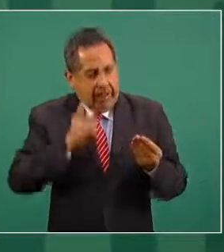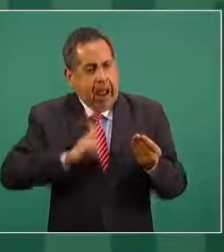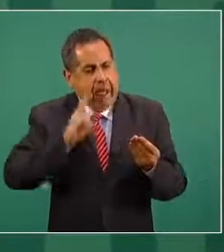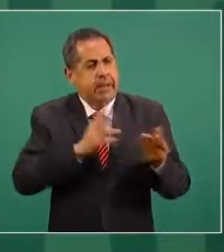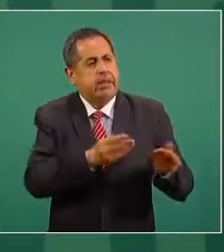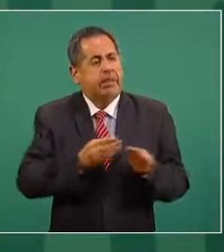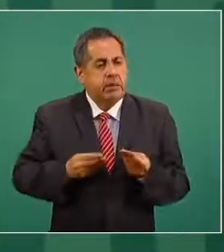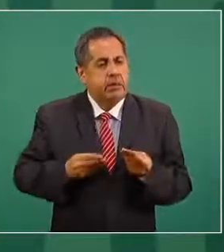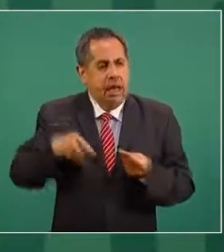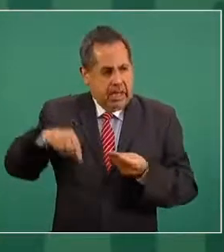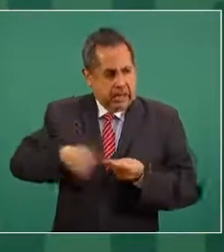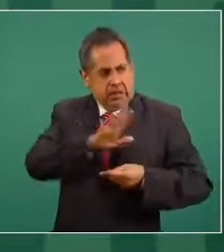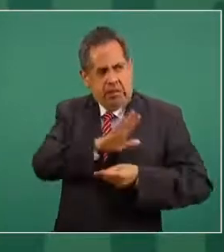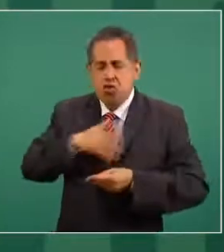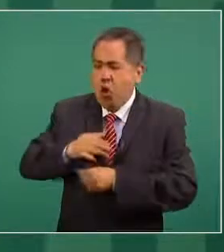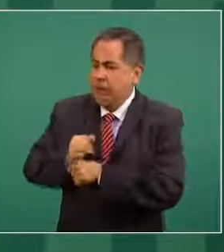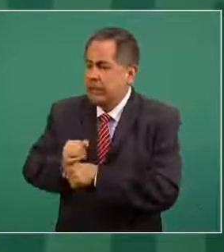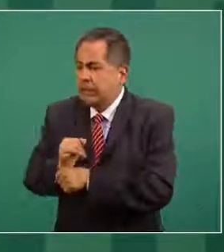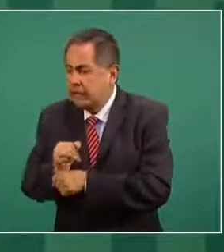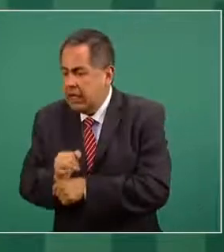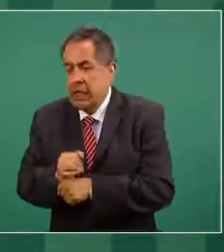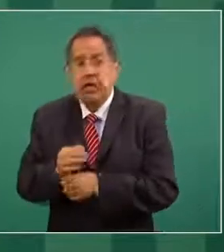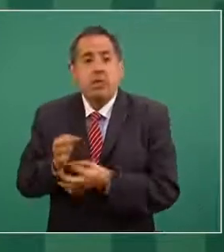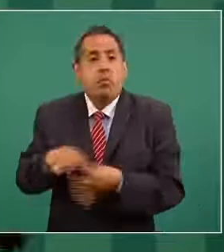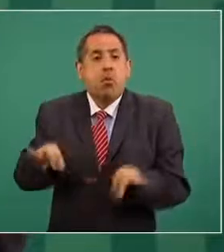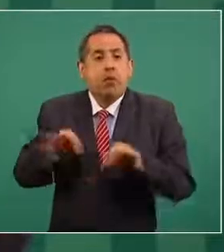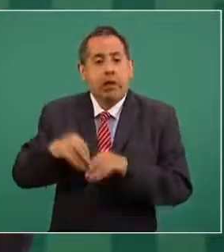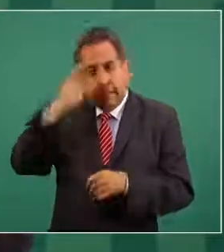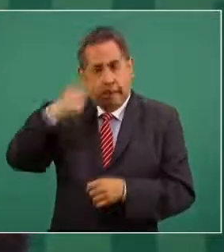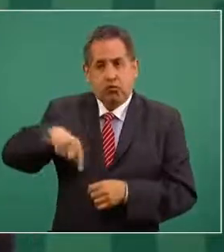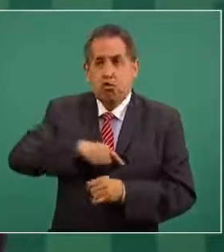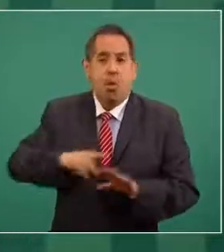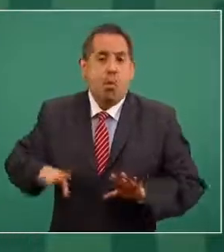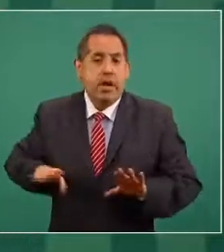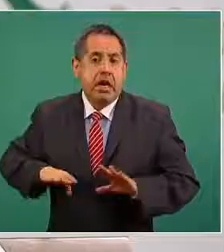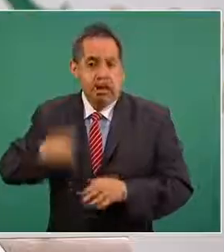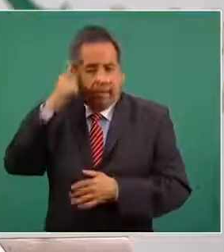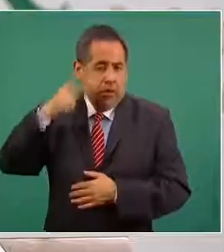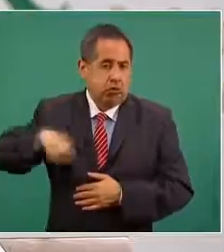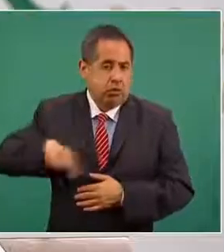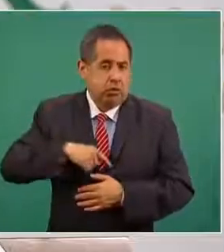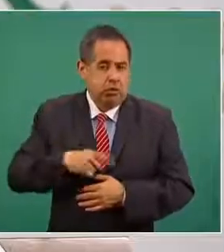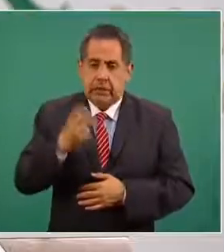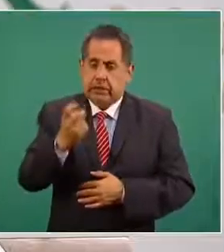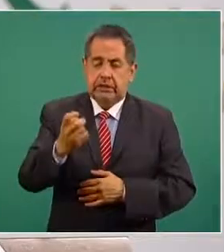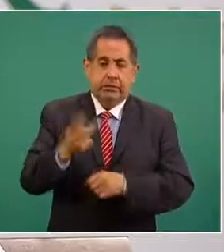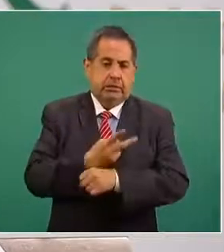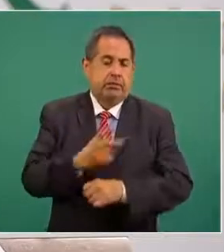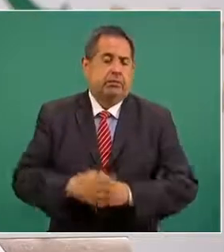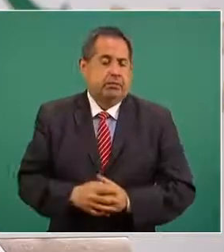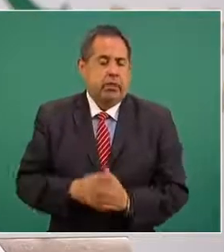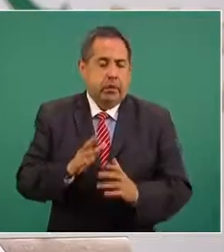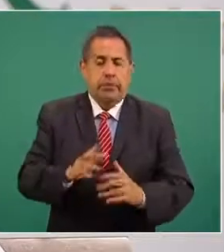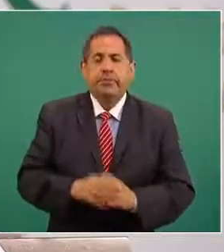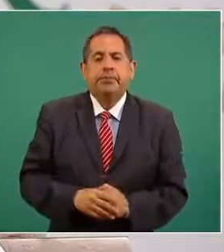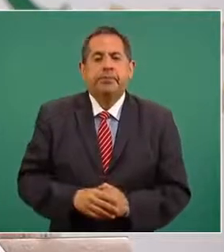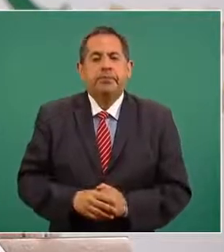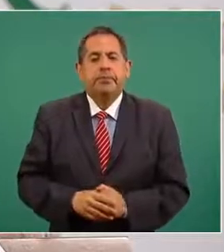para que se investiguen en México, porque son hechos que nos importan a los mexicanos. Así fue. Bien,